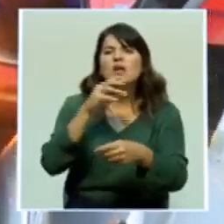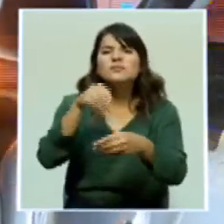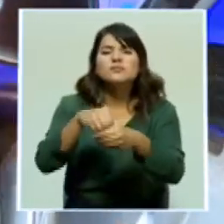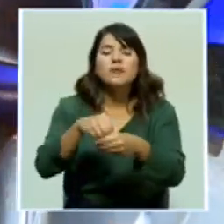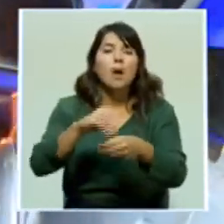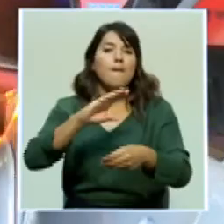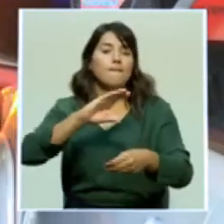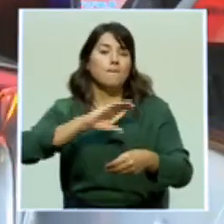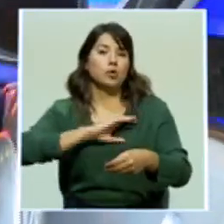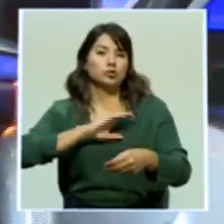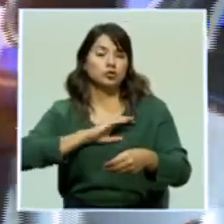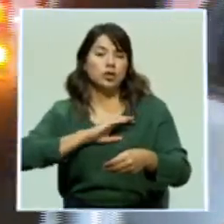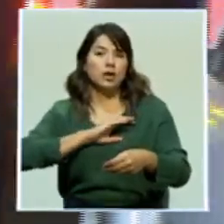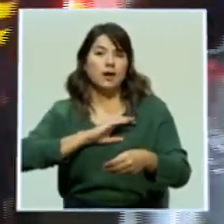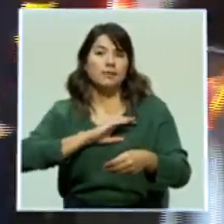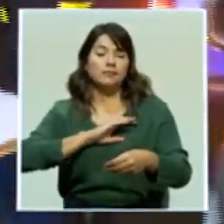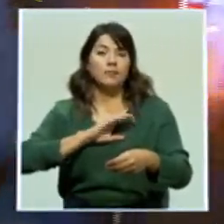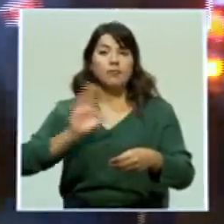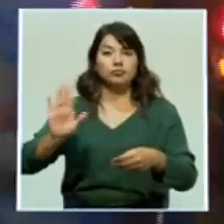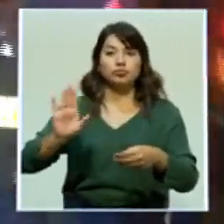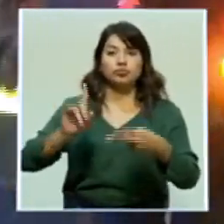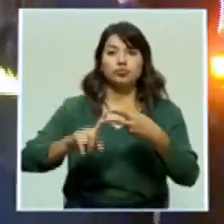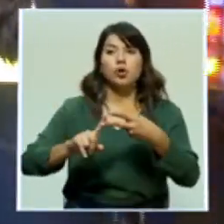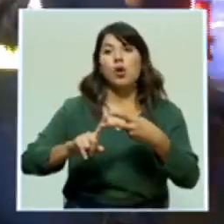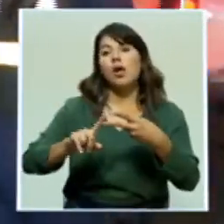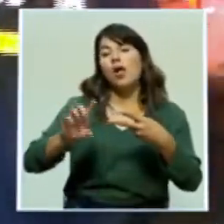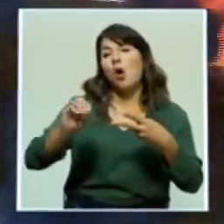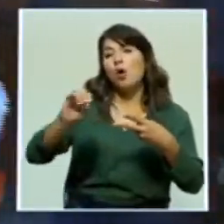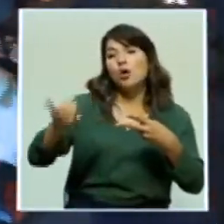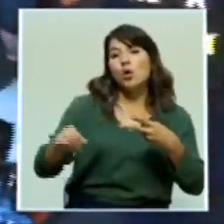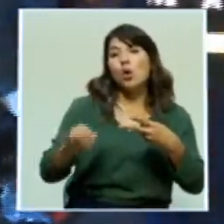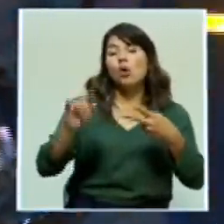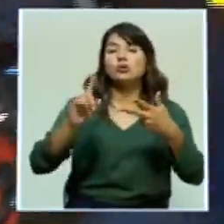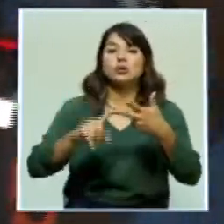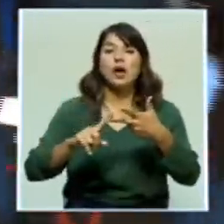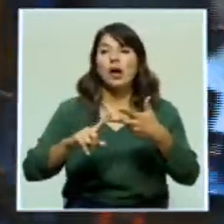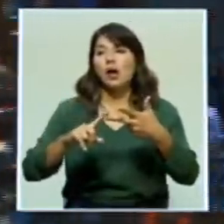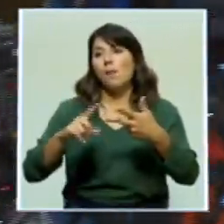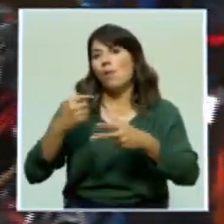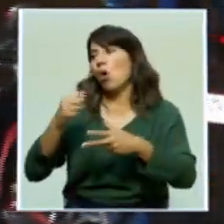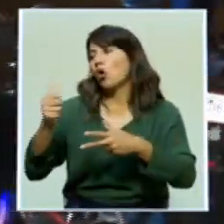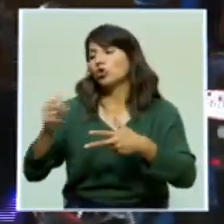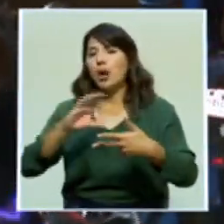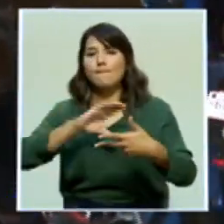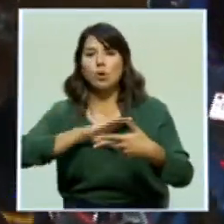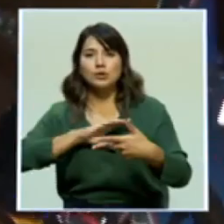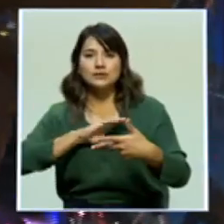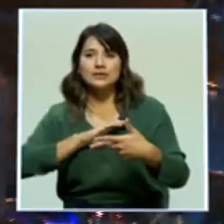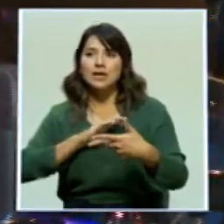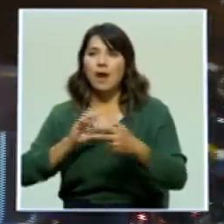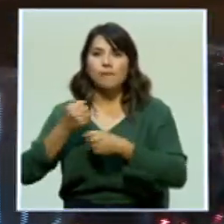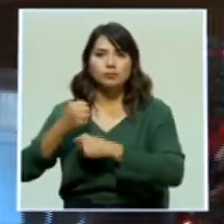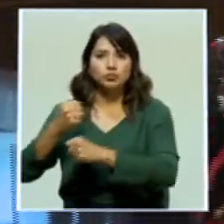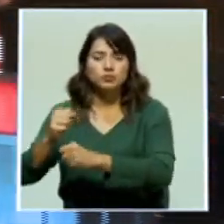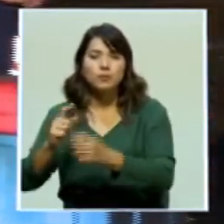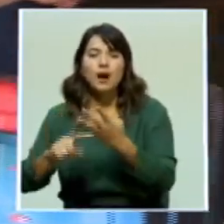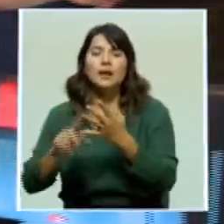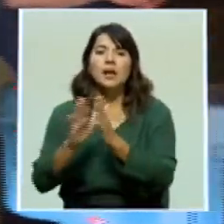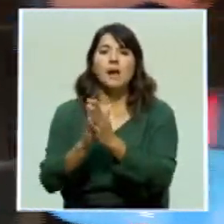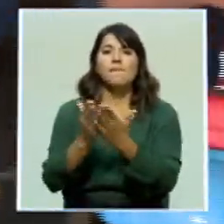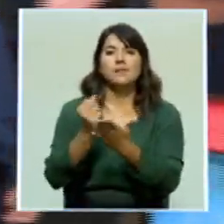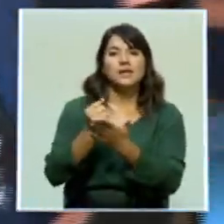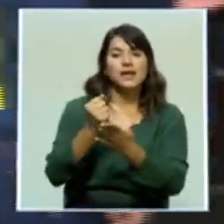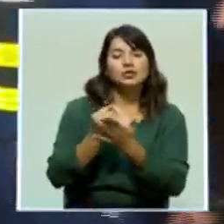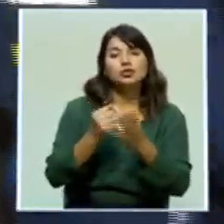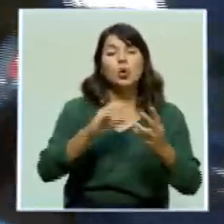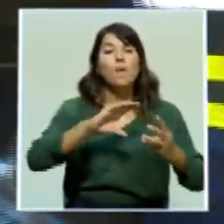Municipales, Organismos de Investigación Judicial, que nos está apoyando, además de otros cuerpos policiales como Migración y Policía Penitenciaria.